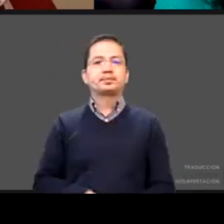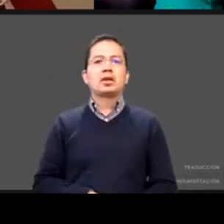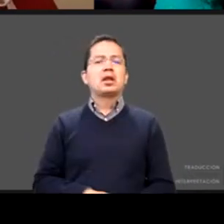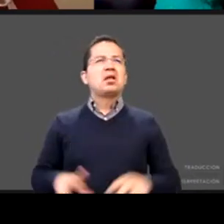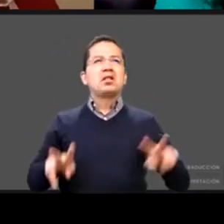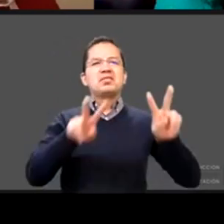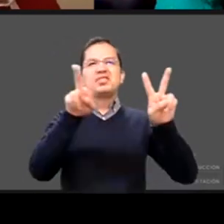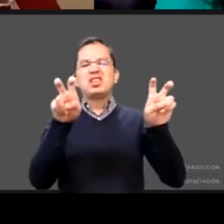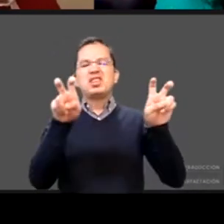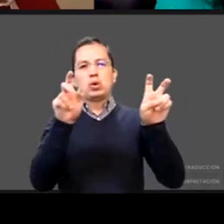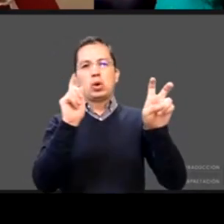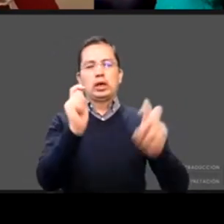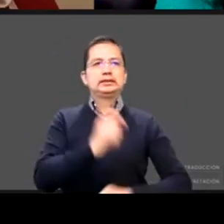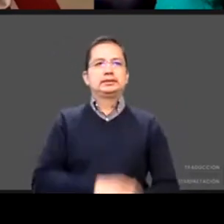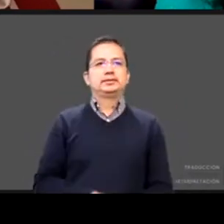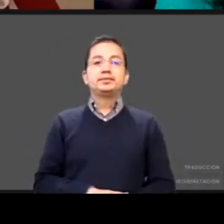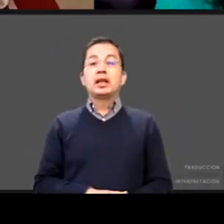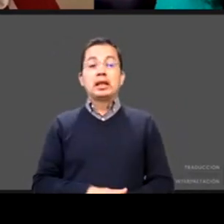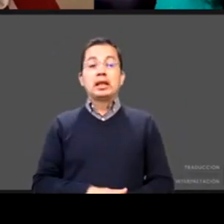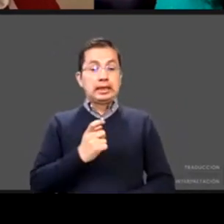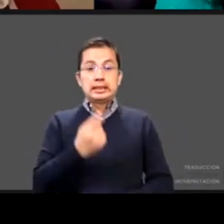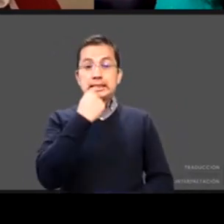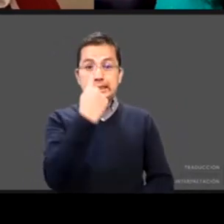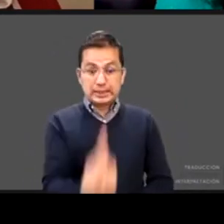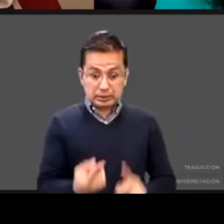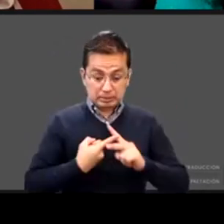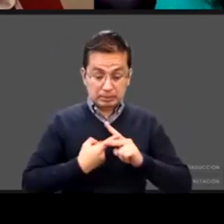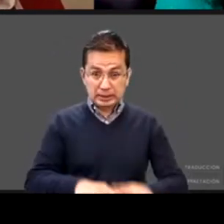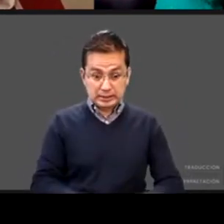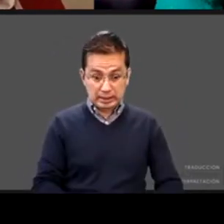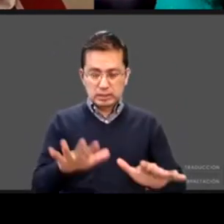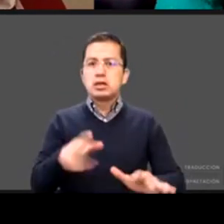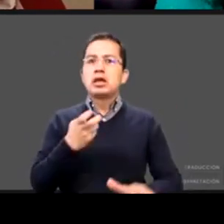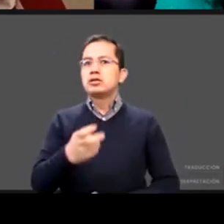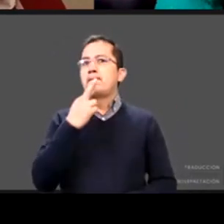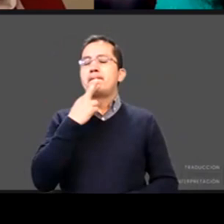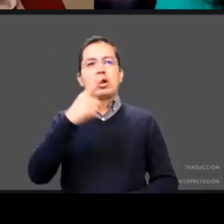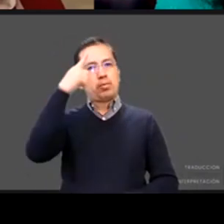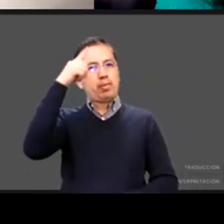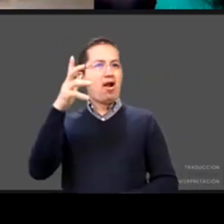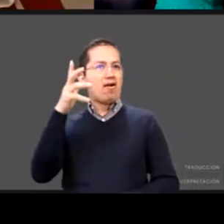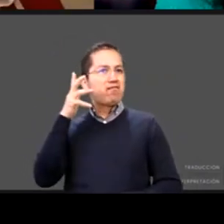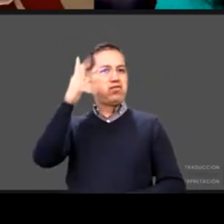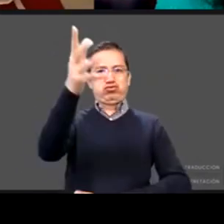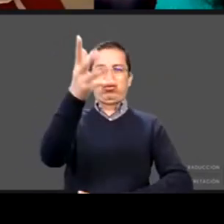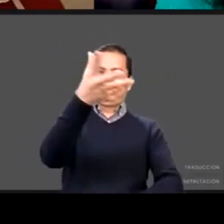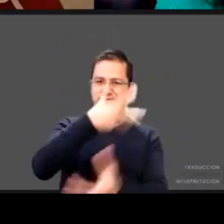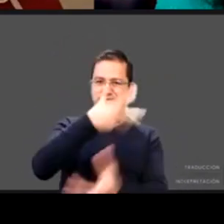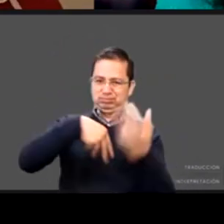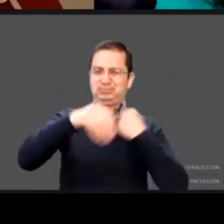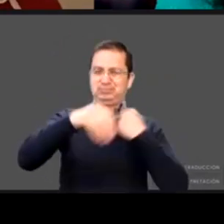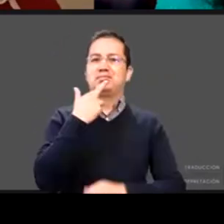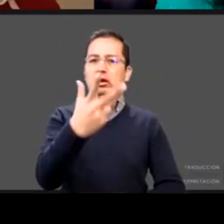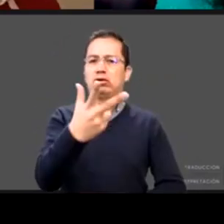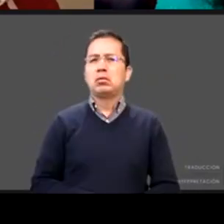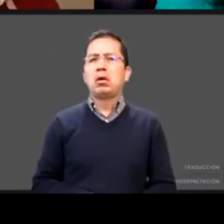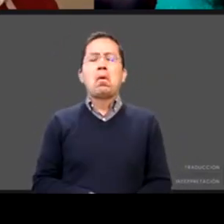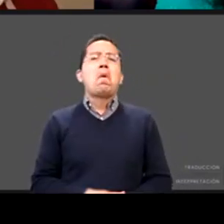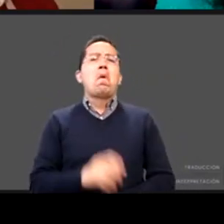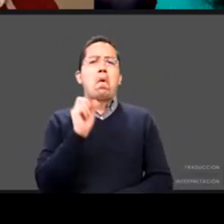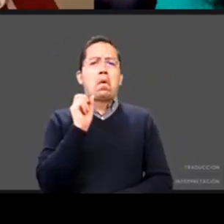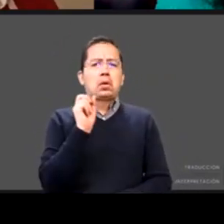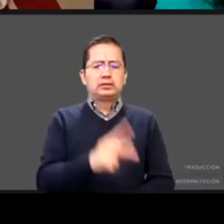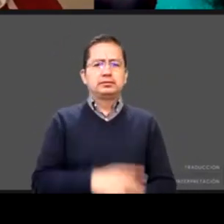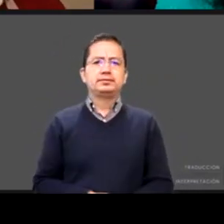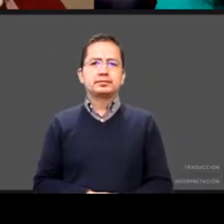pero aquí lo primero que tenemos que ir reforzando con papás es cambiar este punto de los niños son el futuro y los